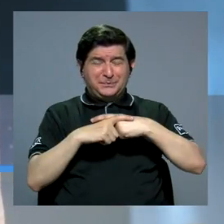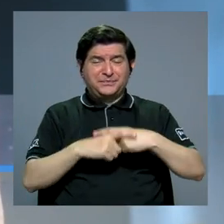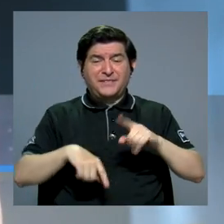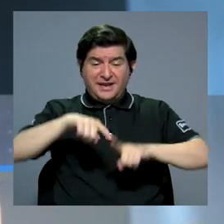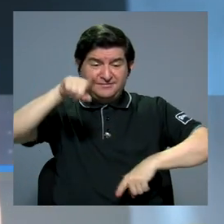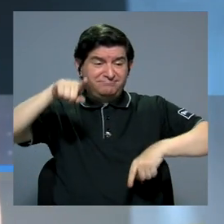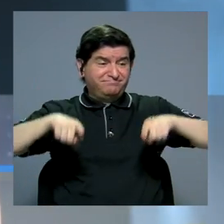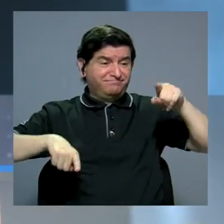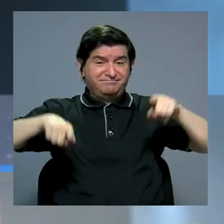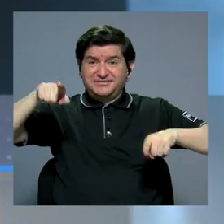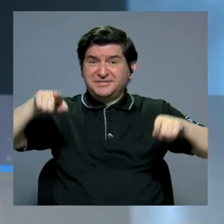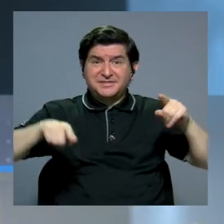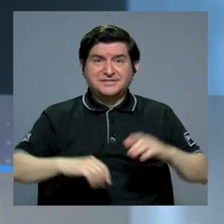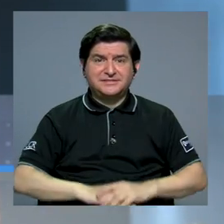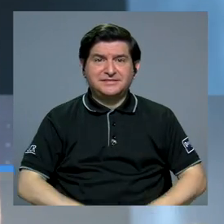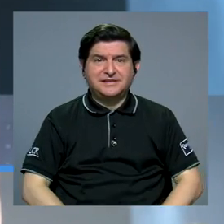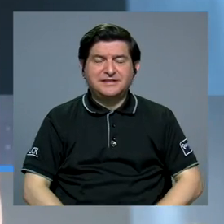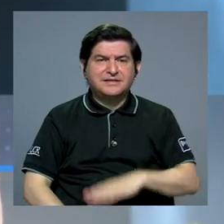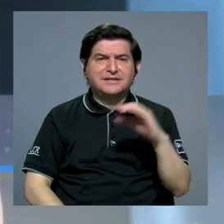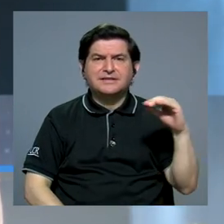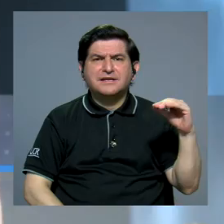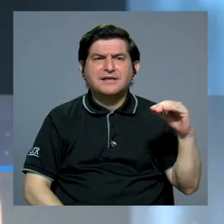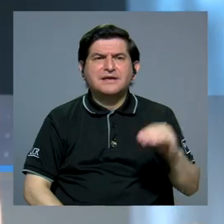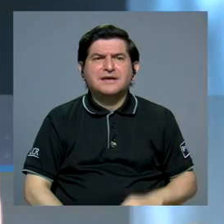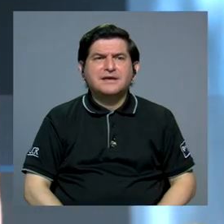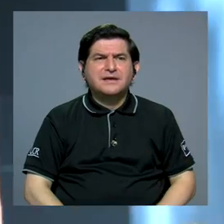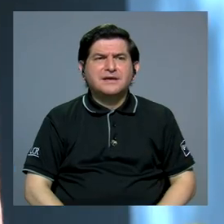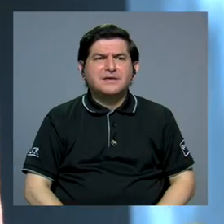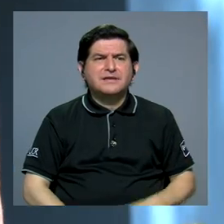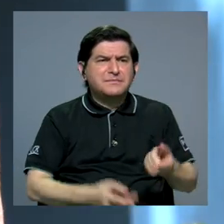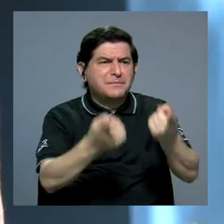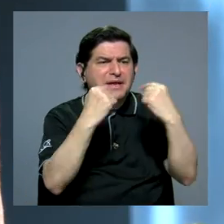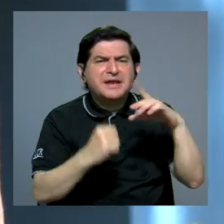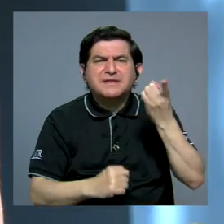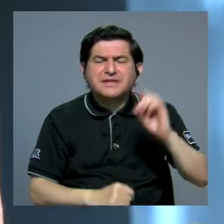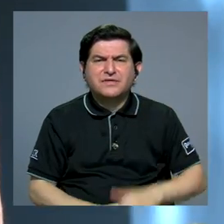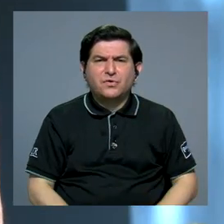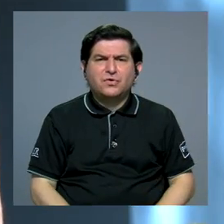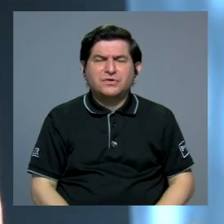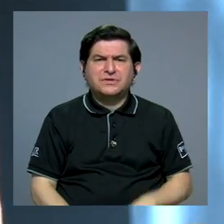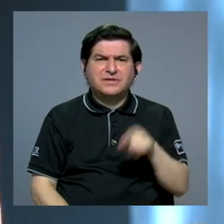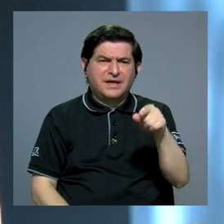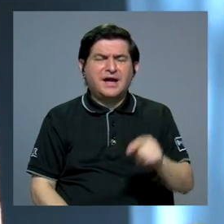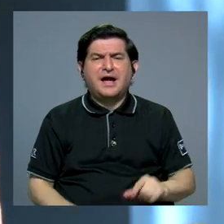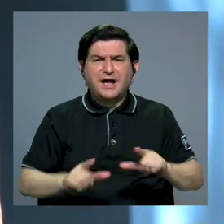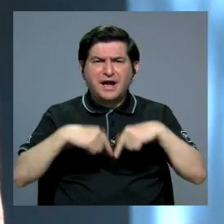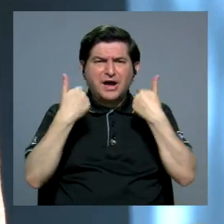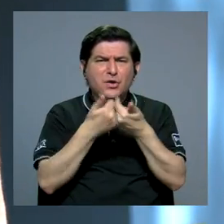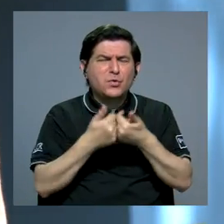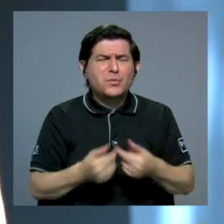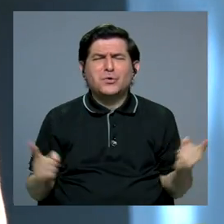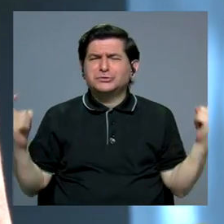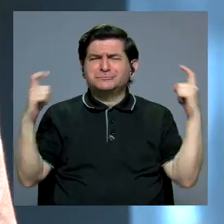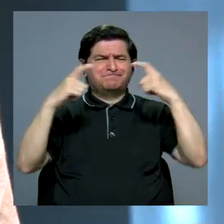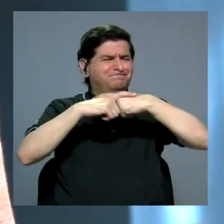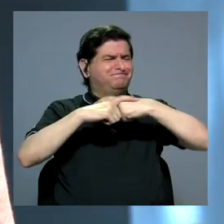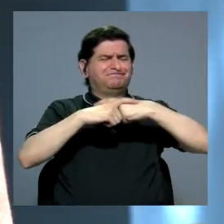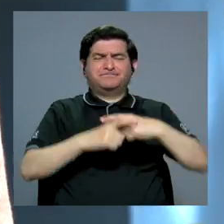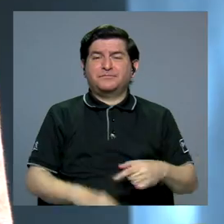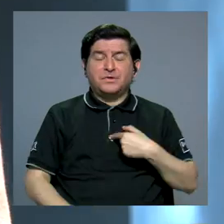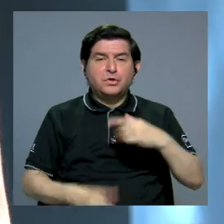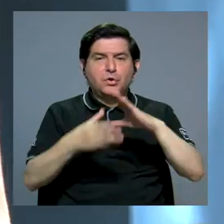diversidad, la diversidad de origen, la heterogeneidad de estos flujos migratorios es muy compleja. Como